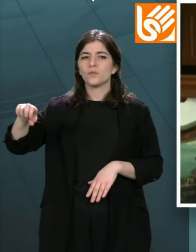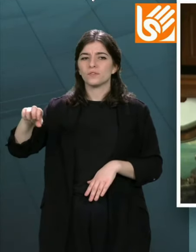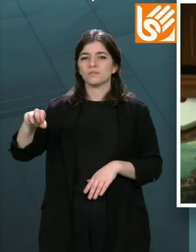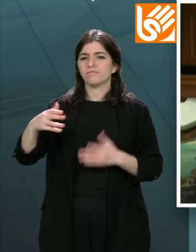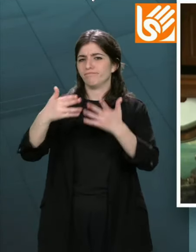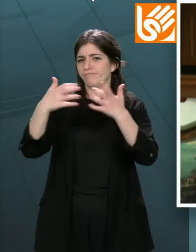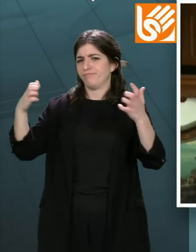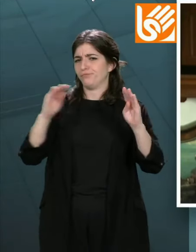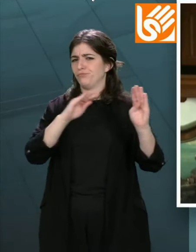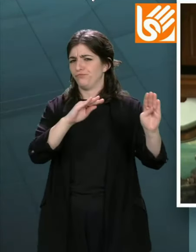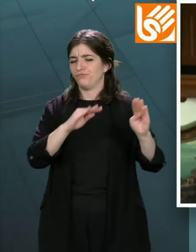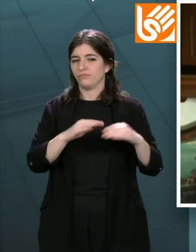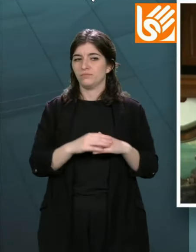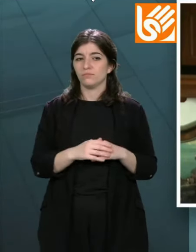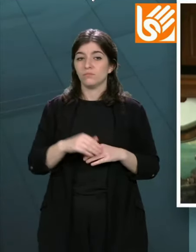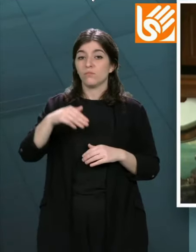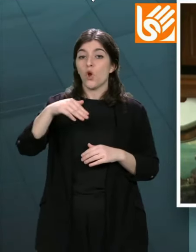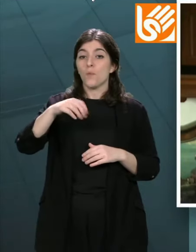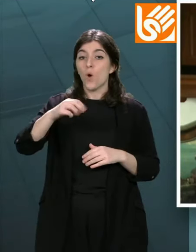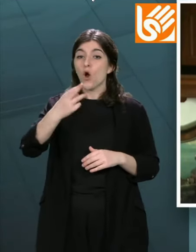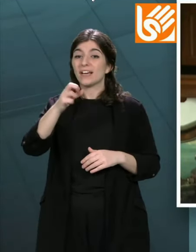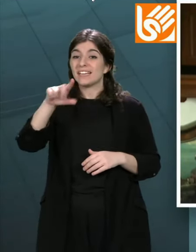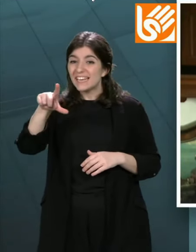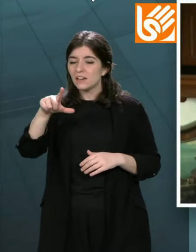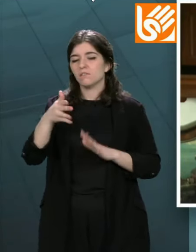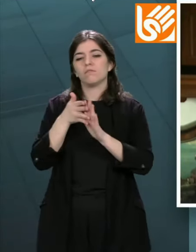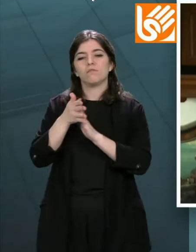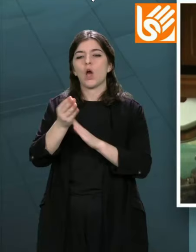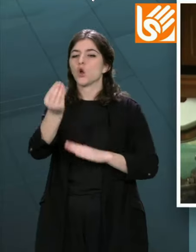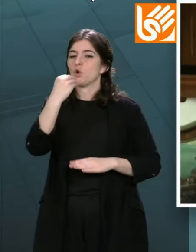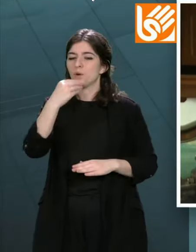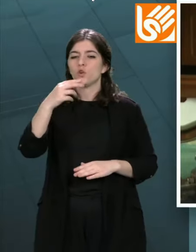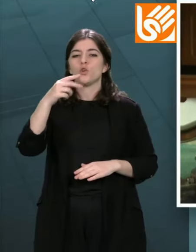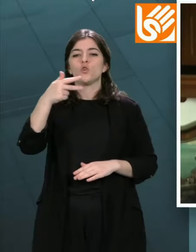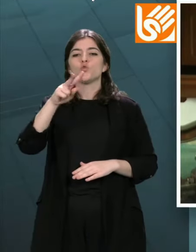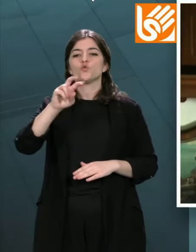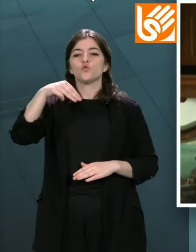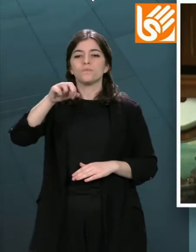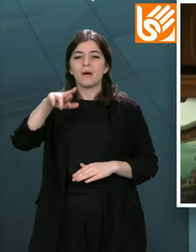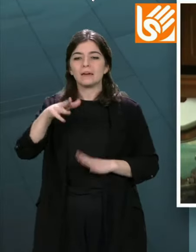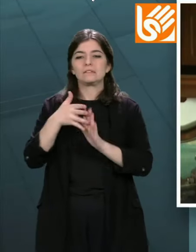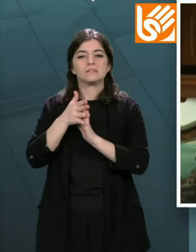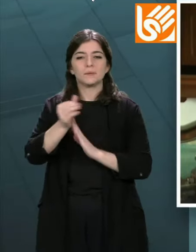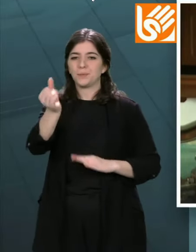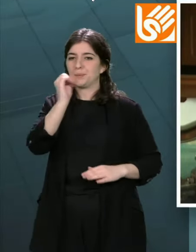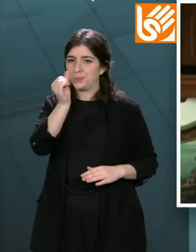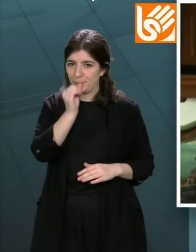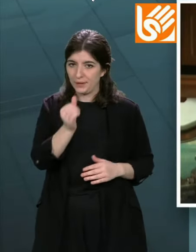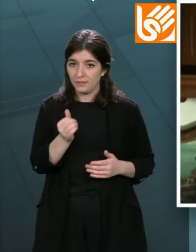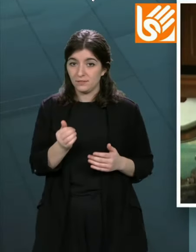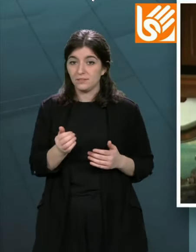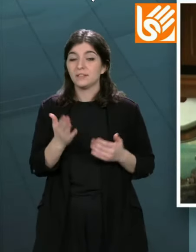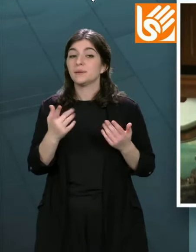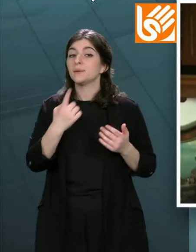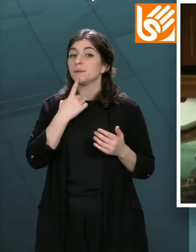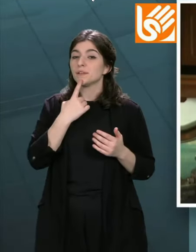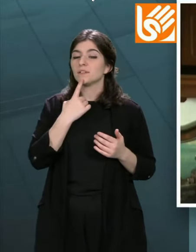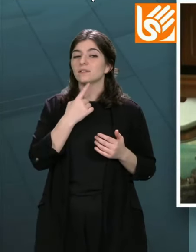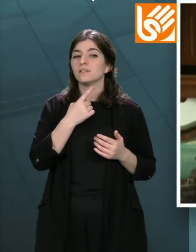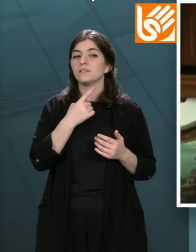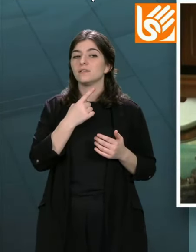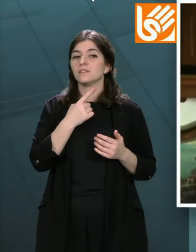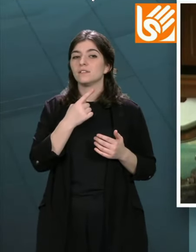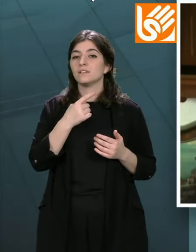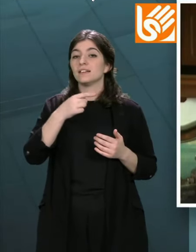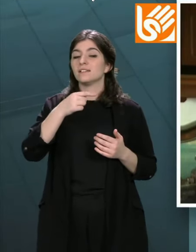é malo. Moqueir é comer. Chumar é beber. Entón, dicían, o xingro moqueu copo pero